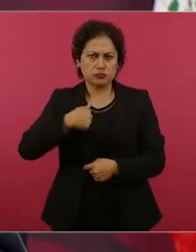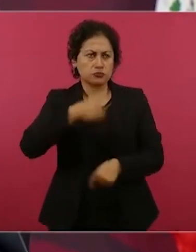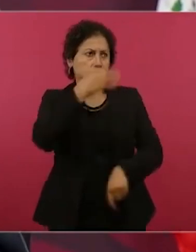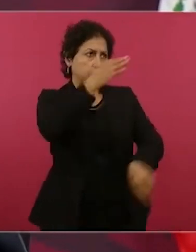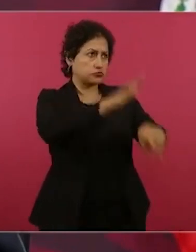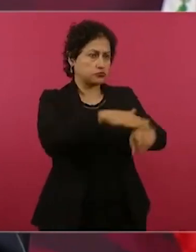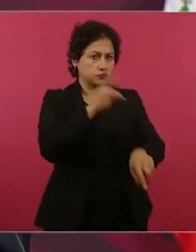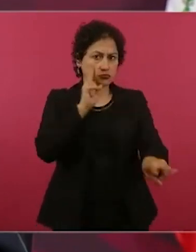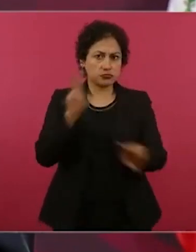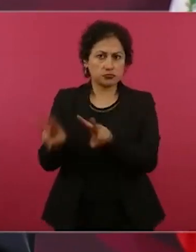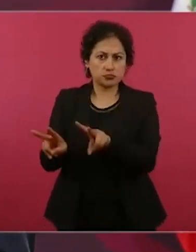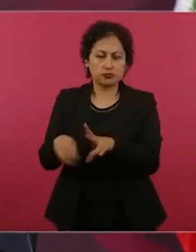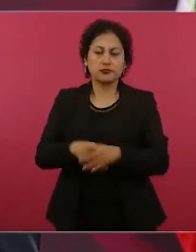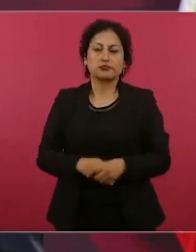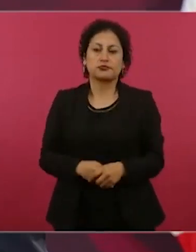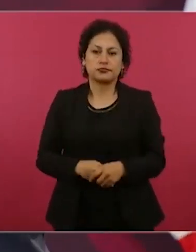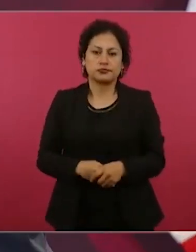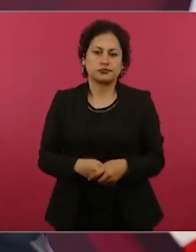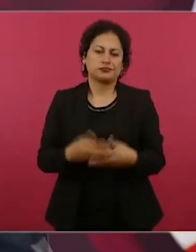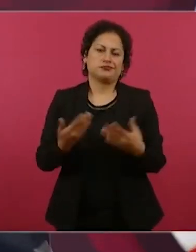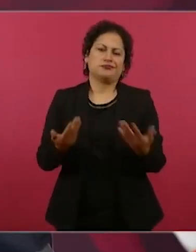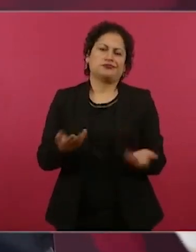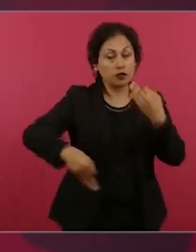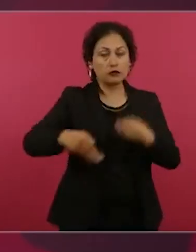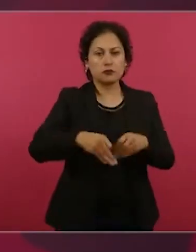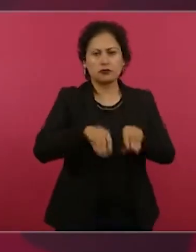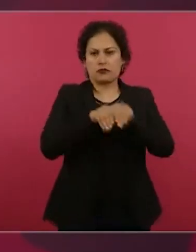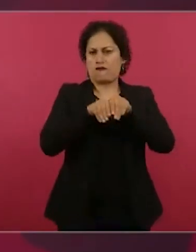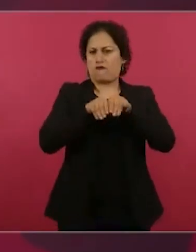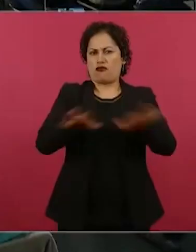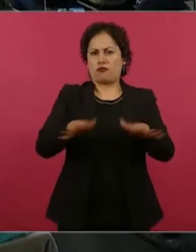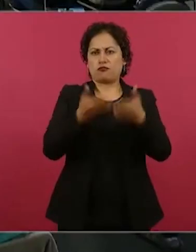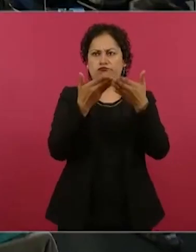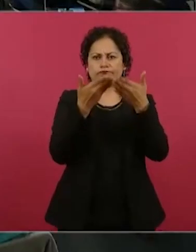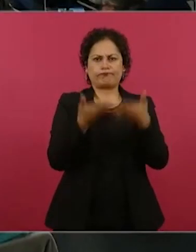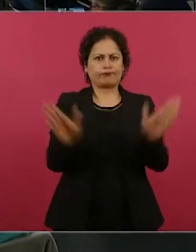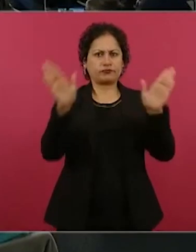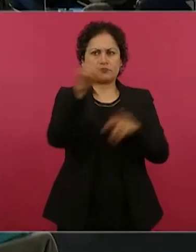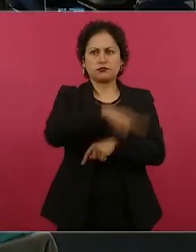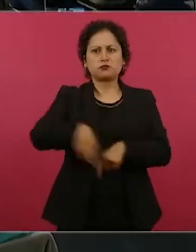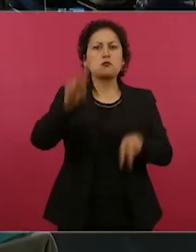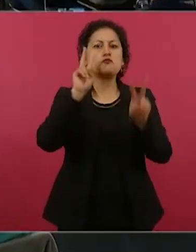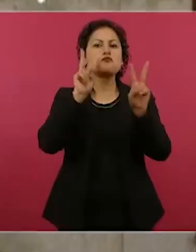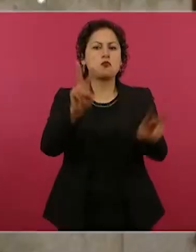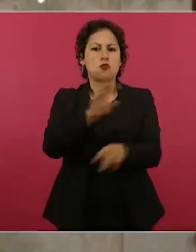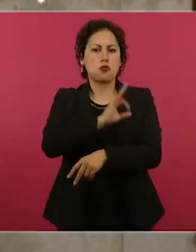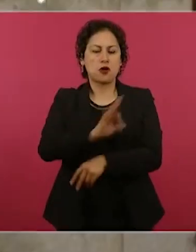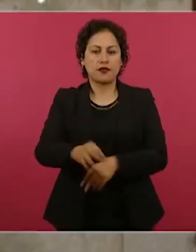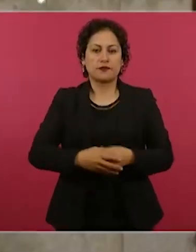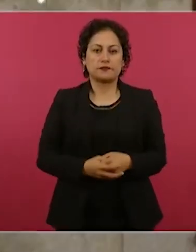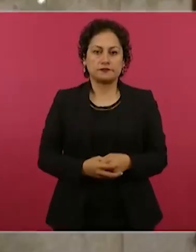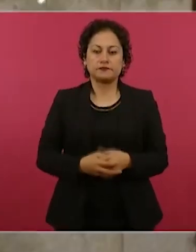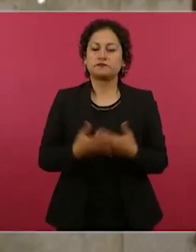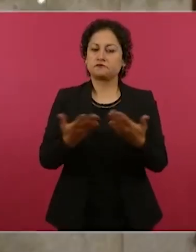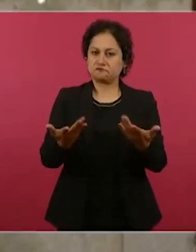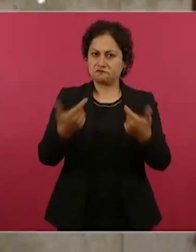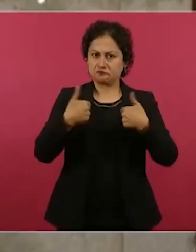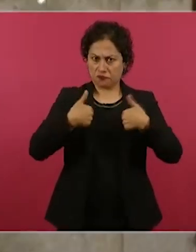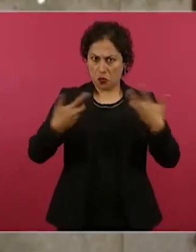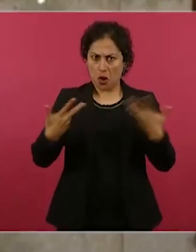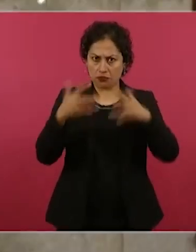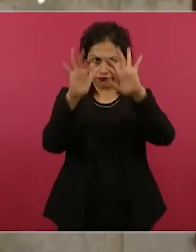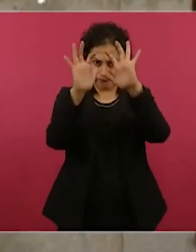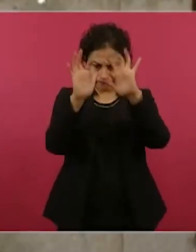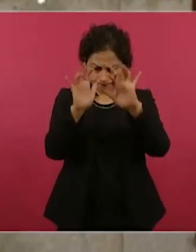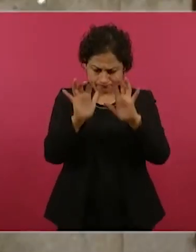además politiquera. Voy a fundar mi escrito, se lo voy a